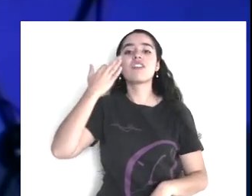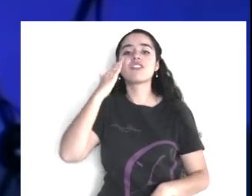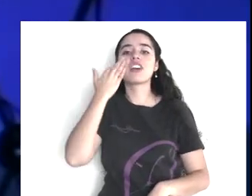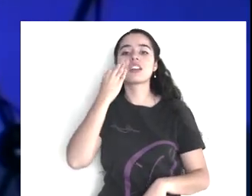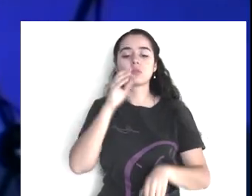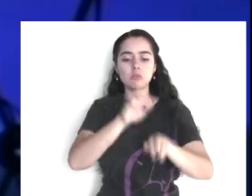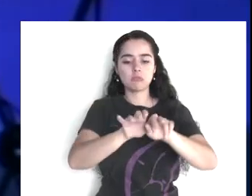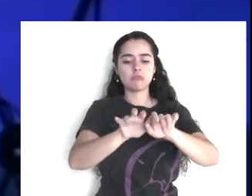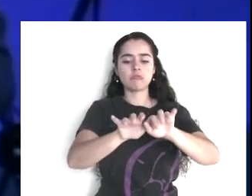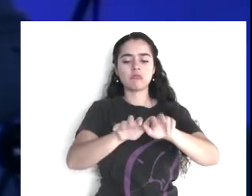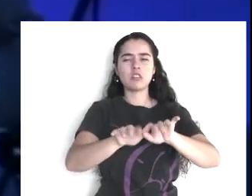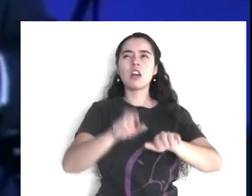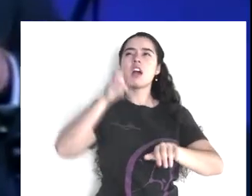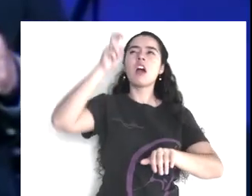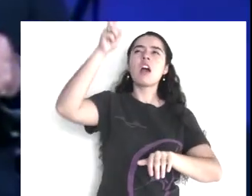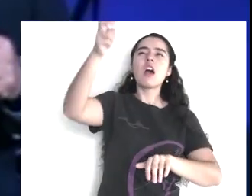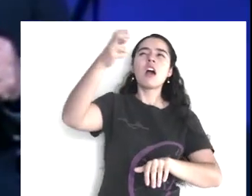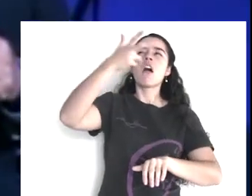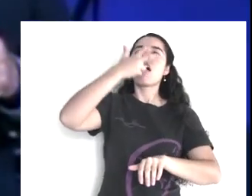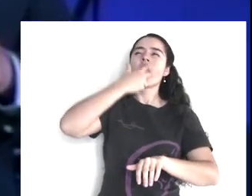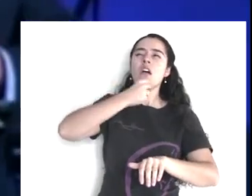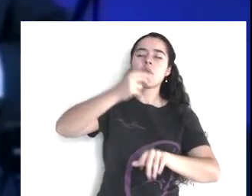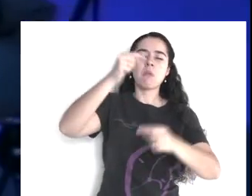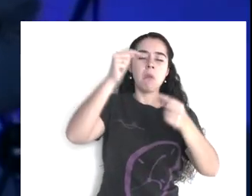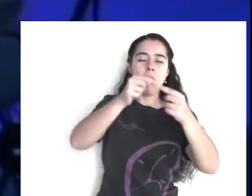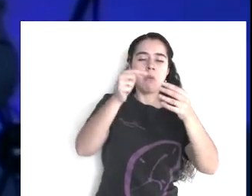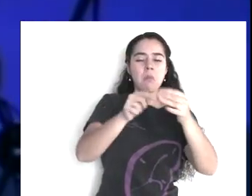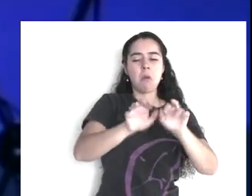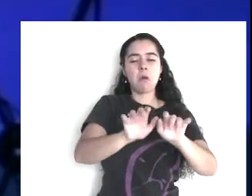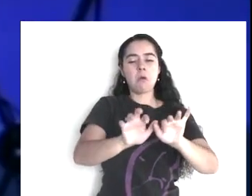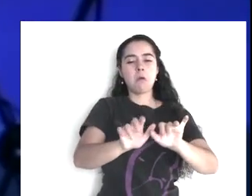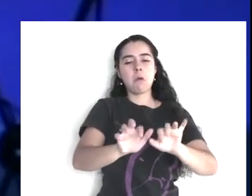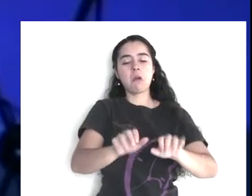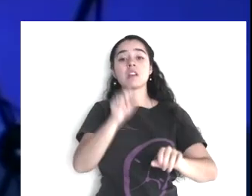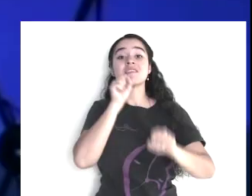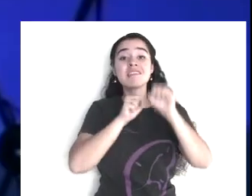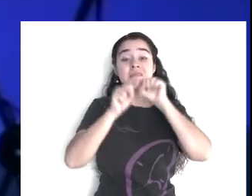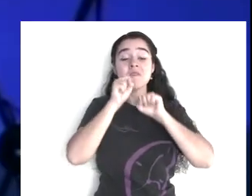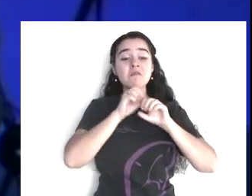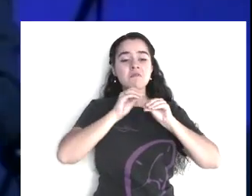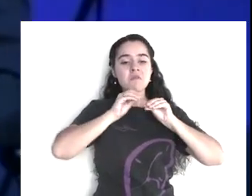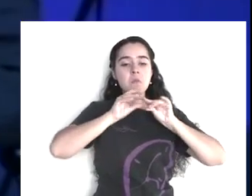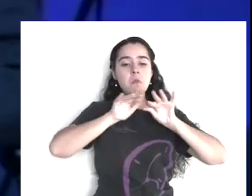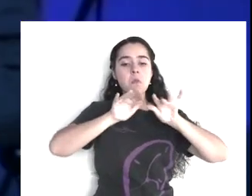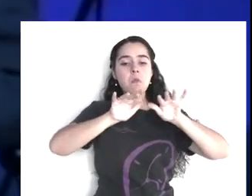contaron, de aquella persona, sin siquiera,